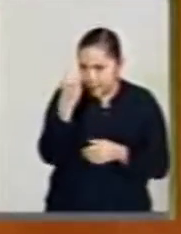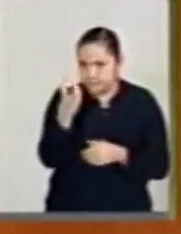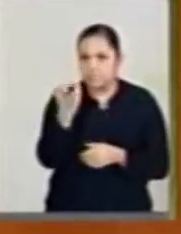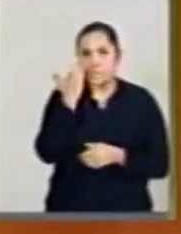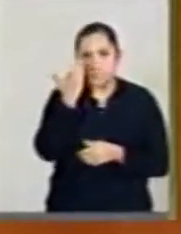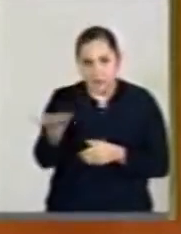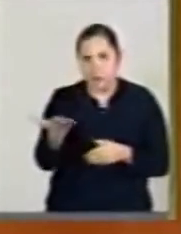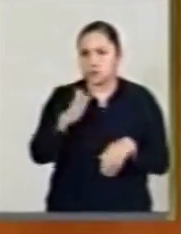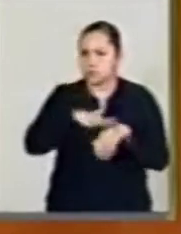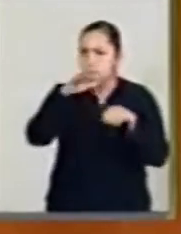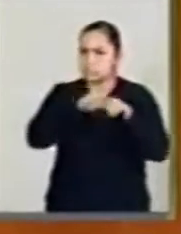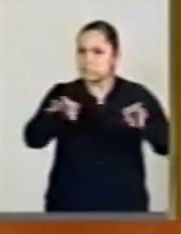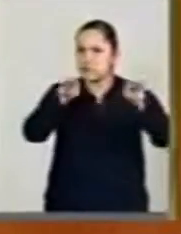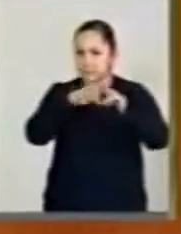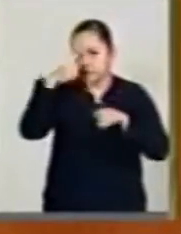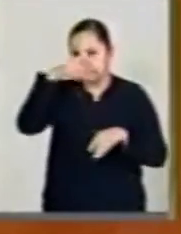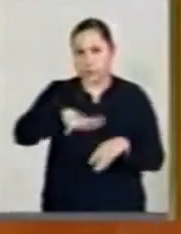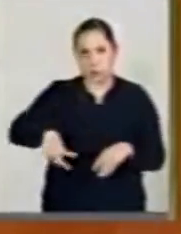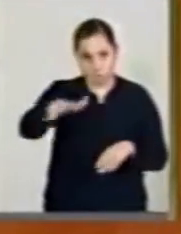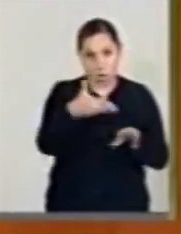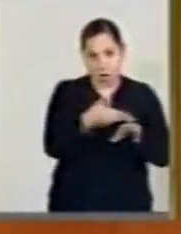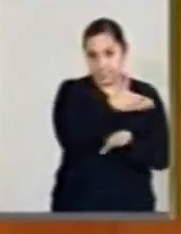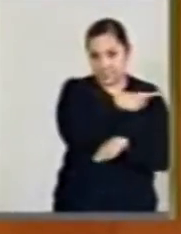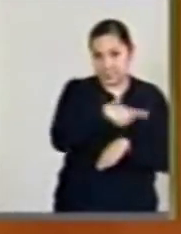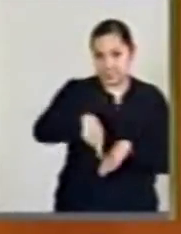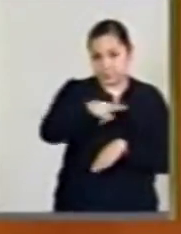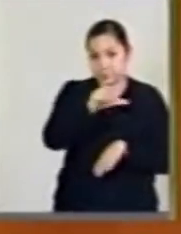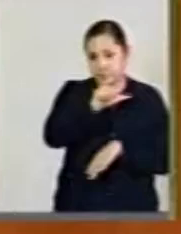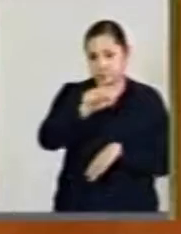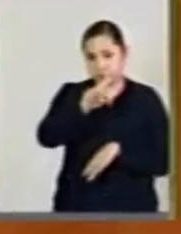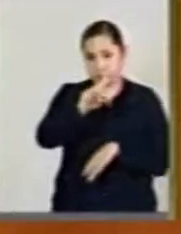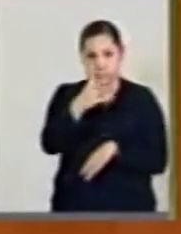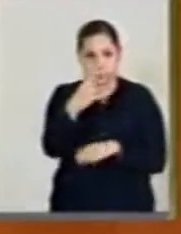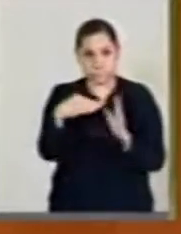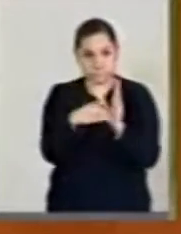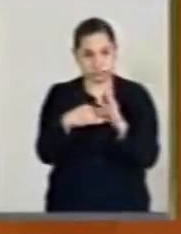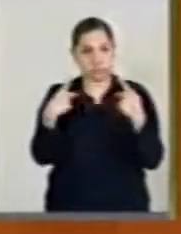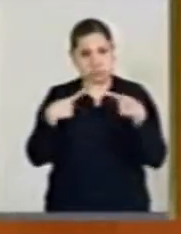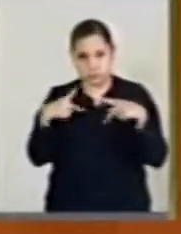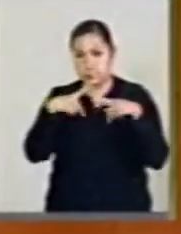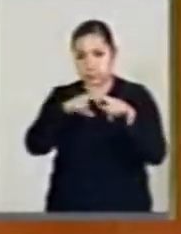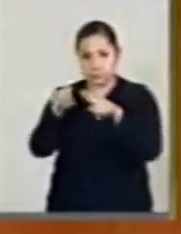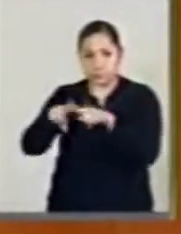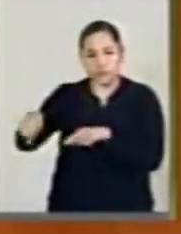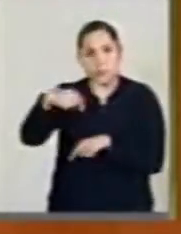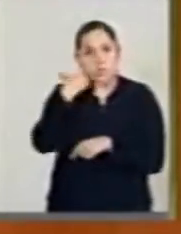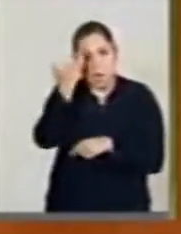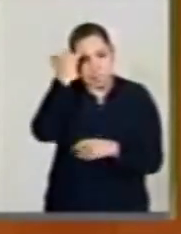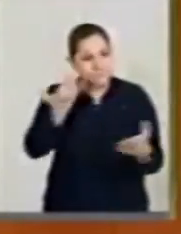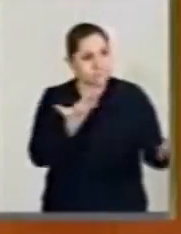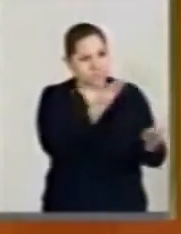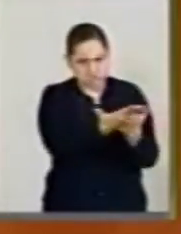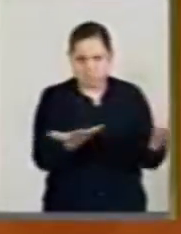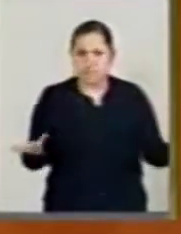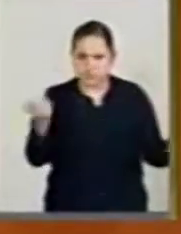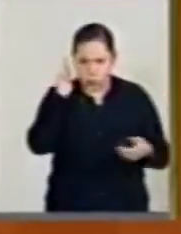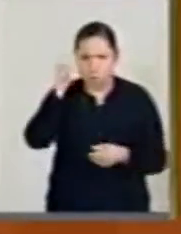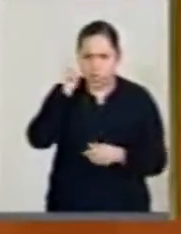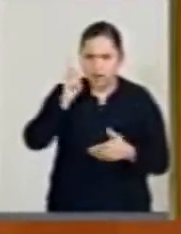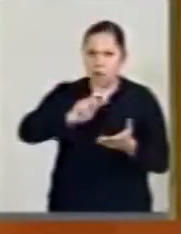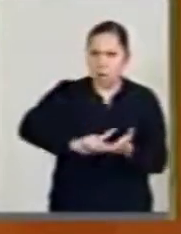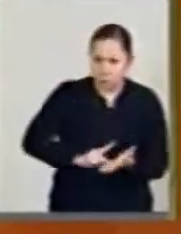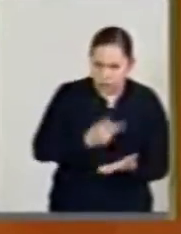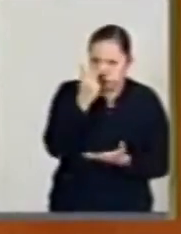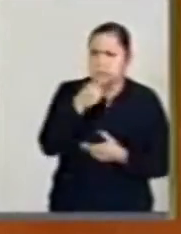debería de ser el llamado y fue el llamado de los 634 mil. Los queremos volver a escuchar, los queremos volver a ver, los queremos